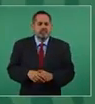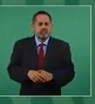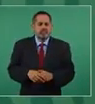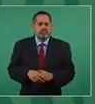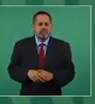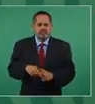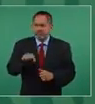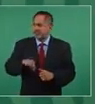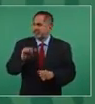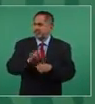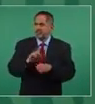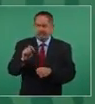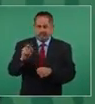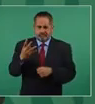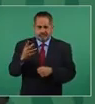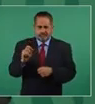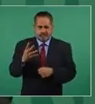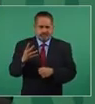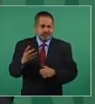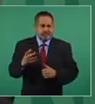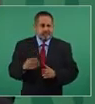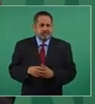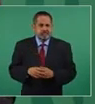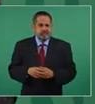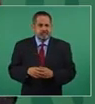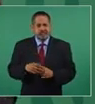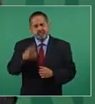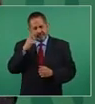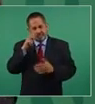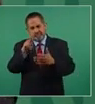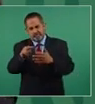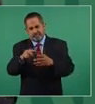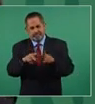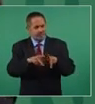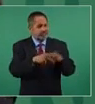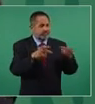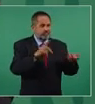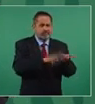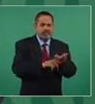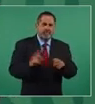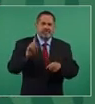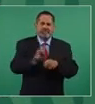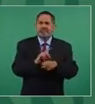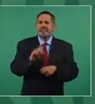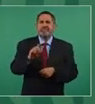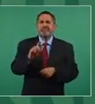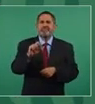24, vea el universal del 24